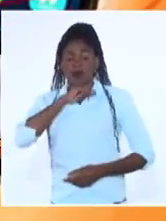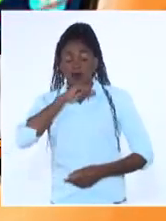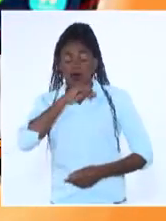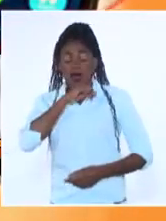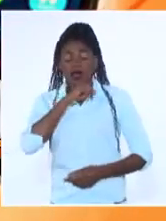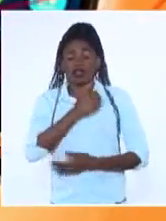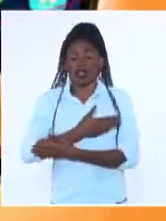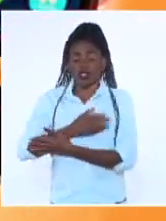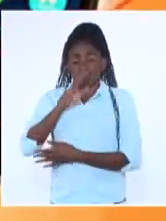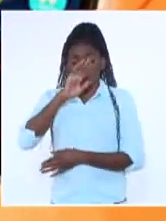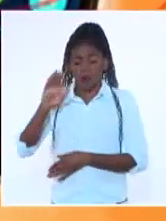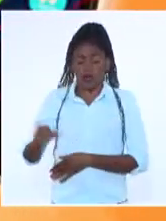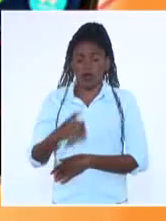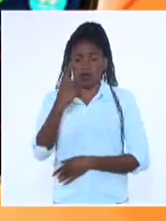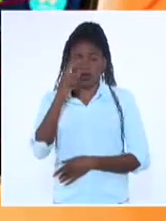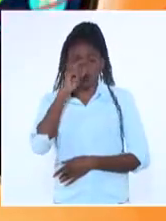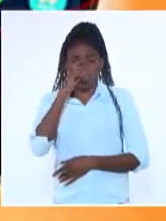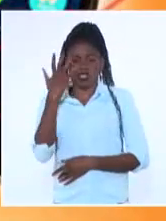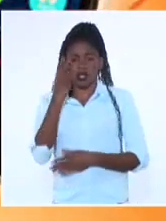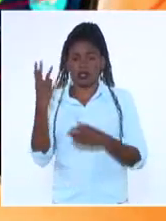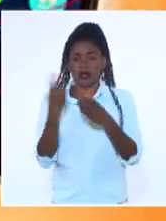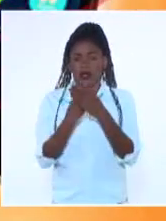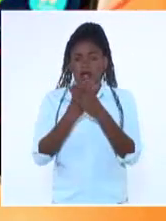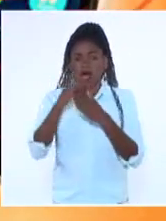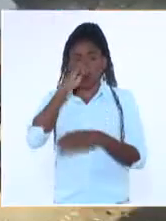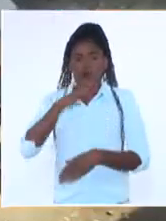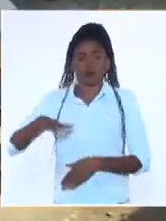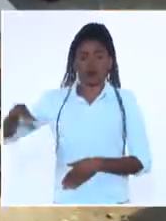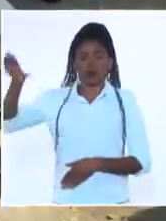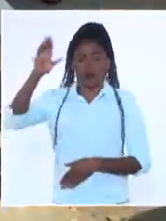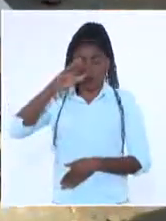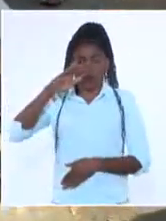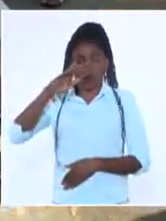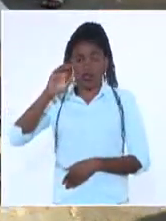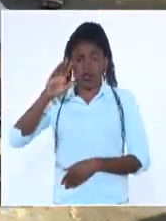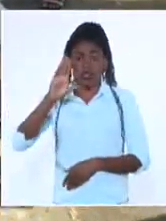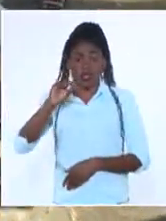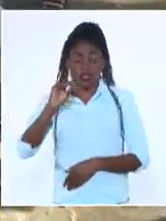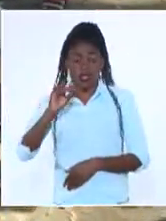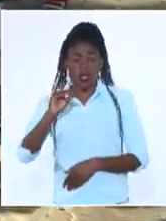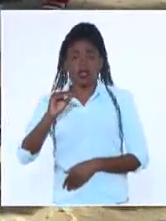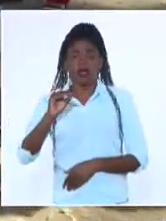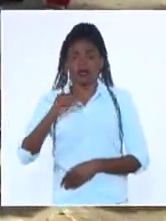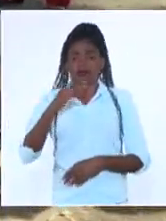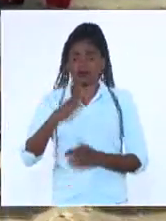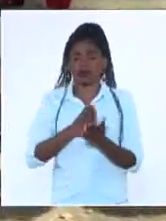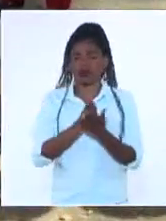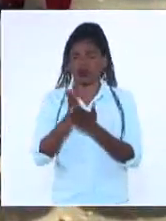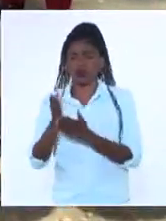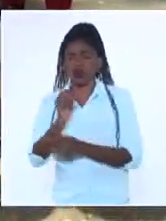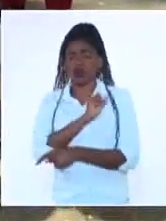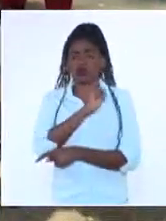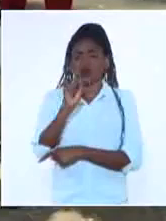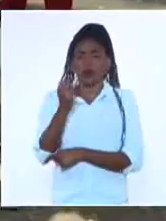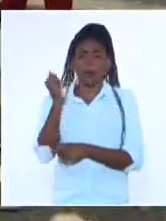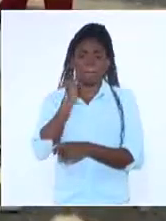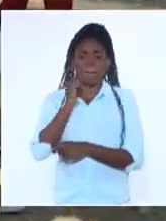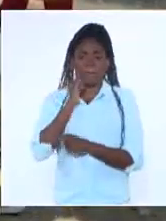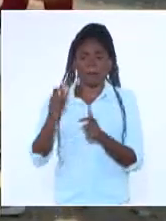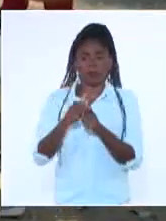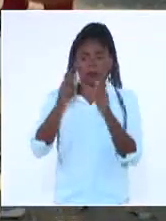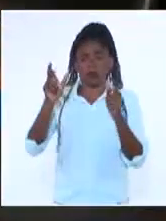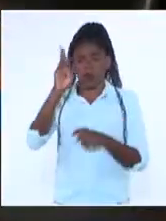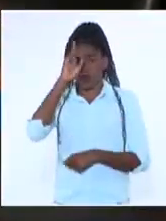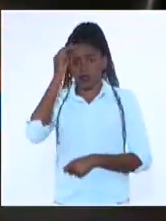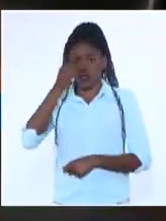de un año, los discapacitados y los adultos mayores. Dichas acciones van encaminadas a lograr un incremento del estado de